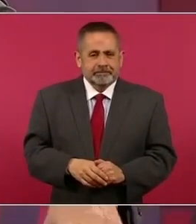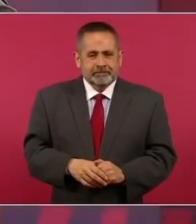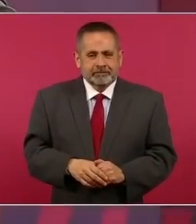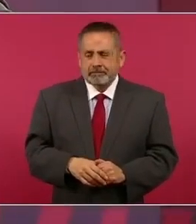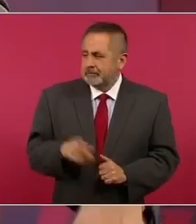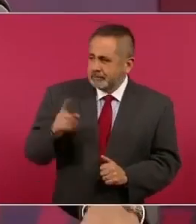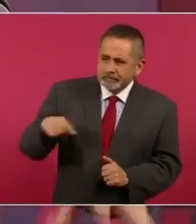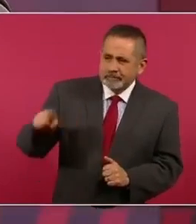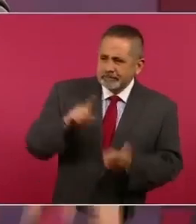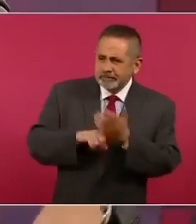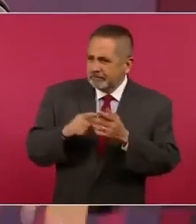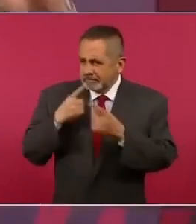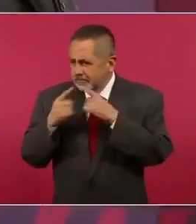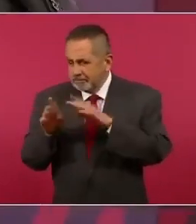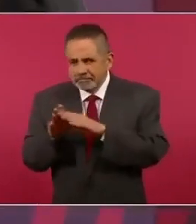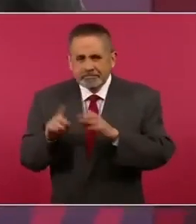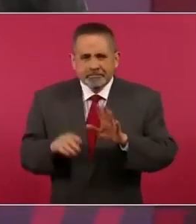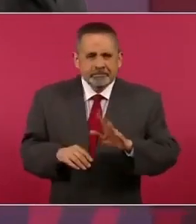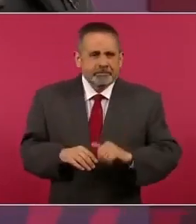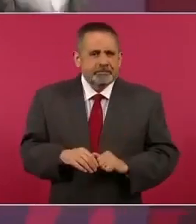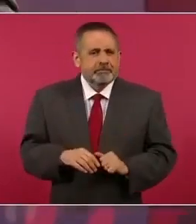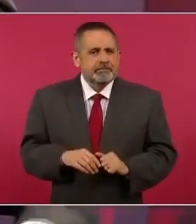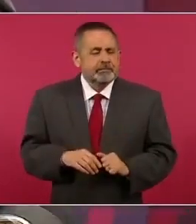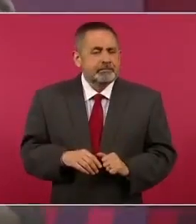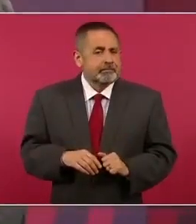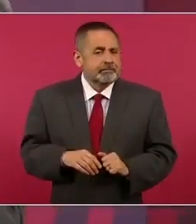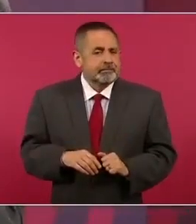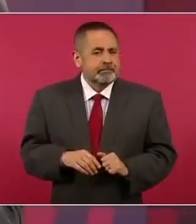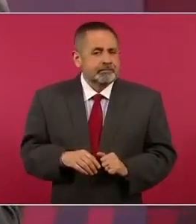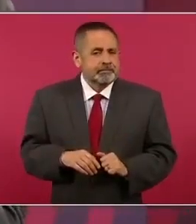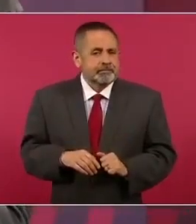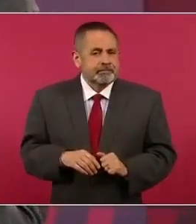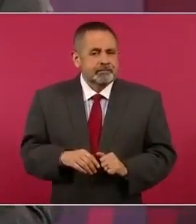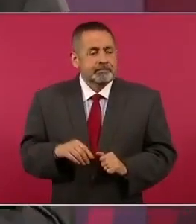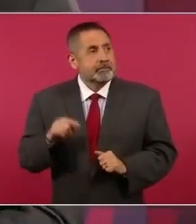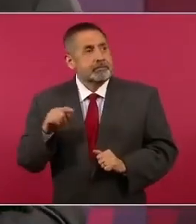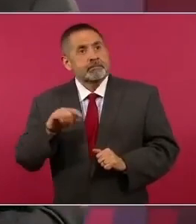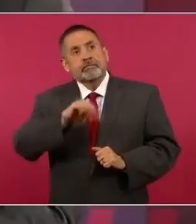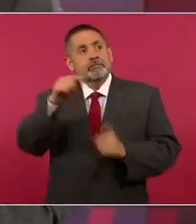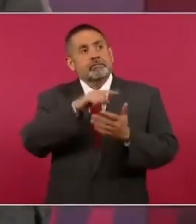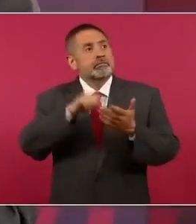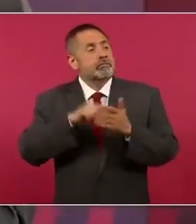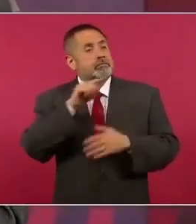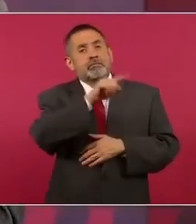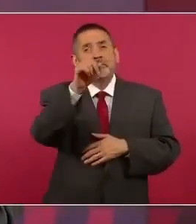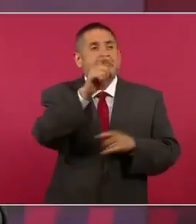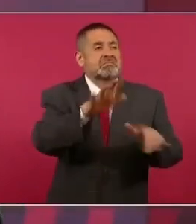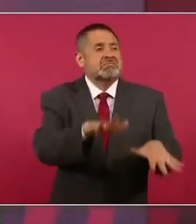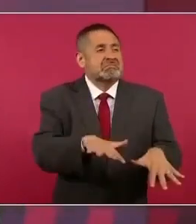cosas lo que en otras partes es inundación aquí se llama